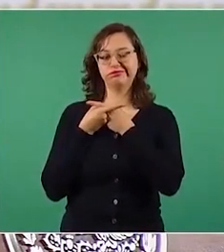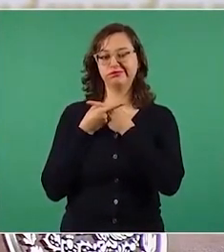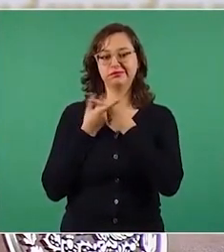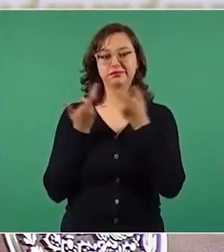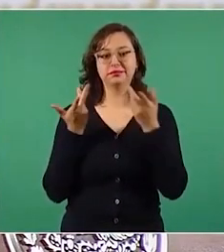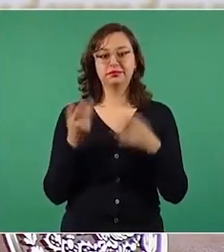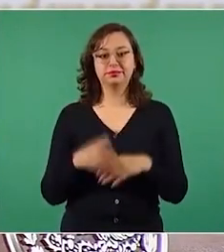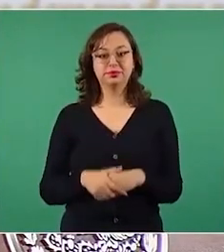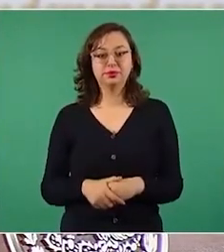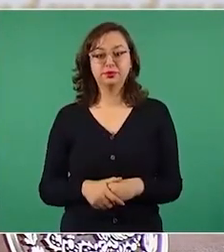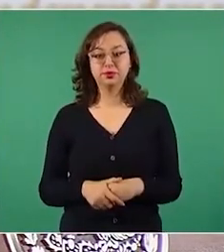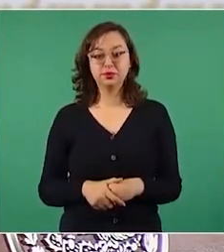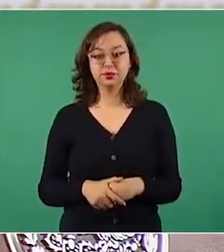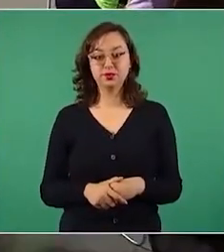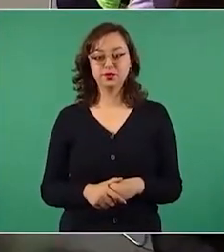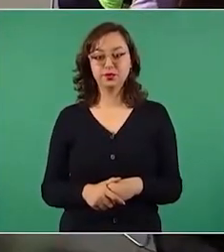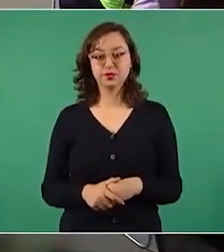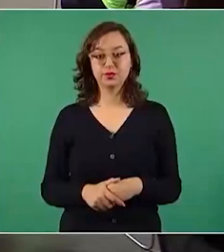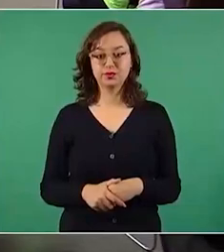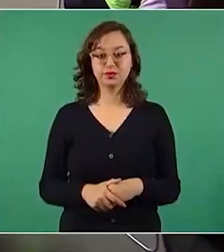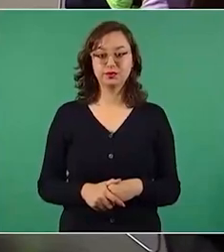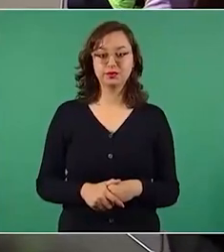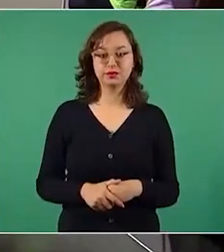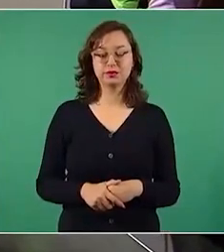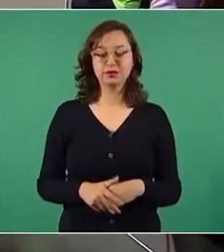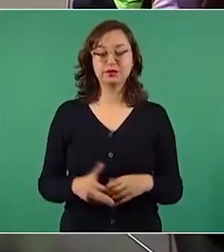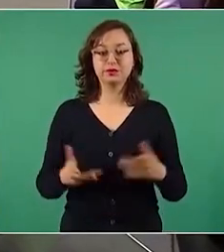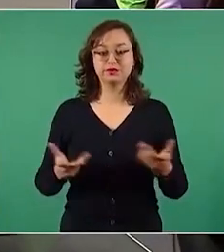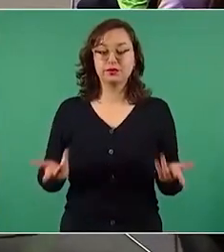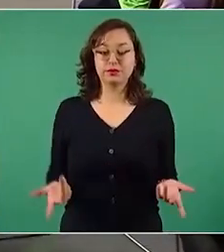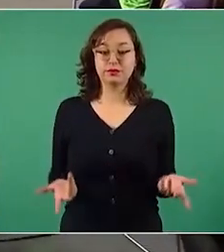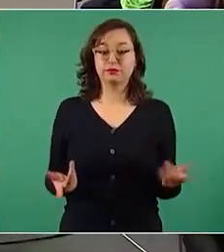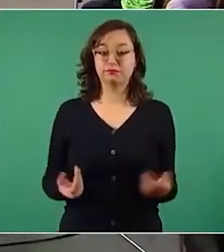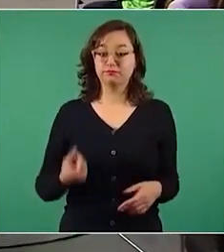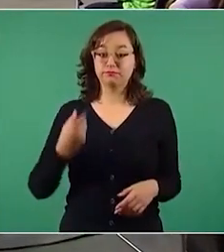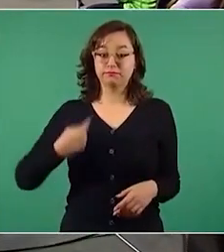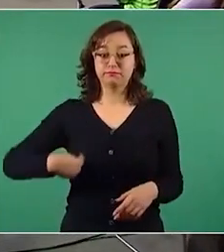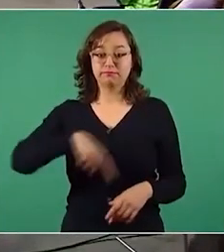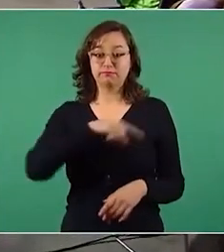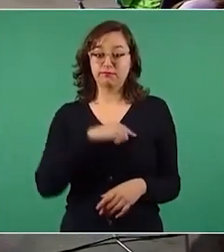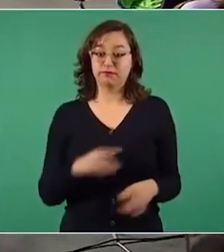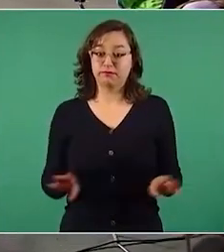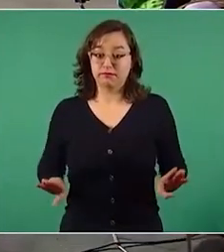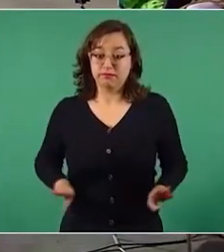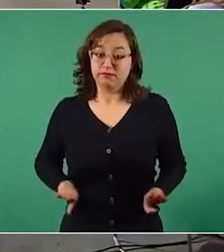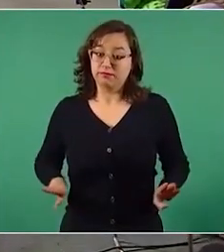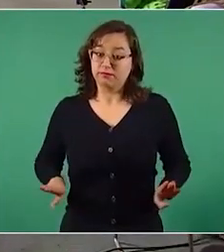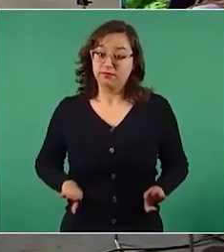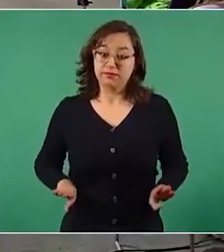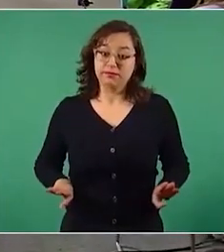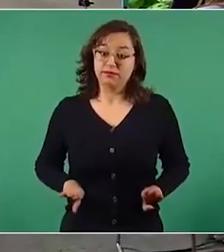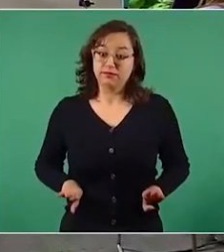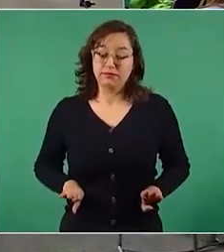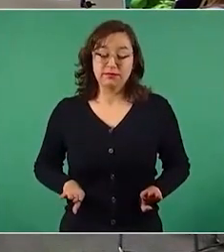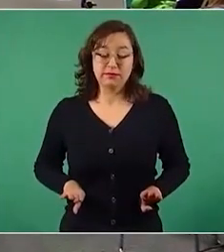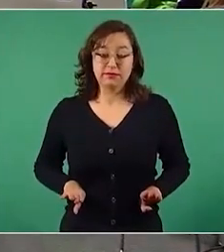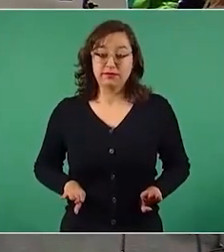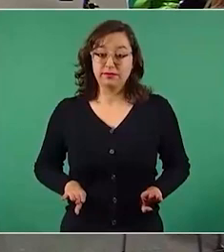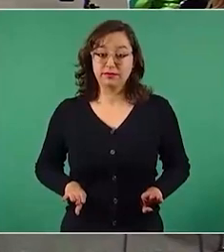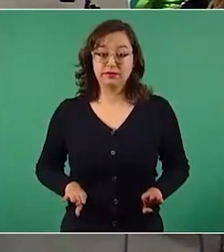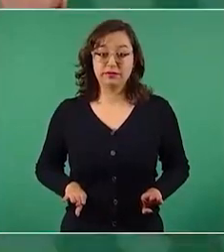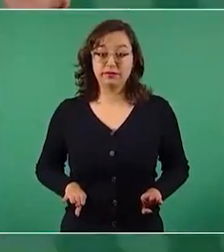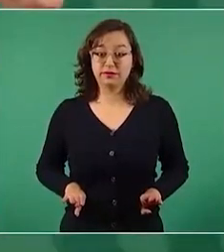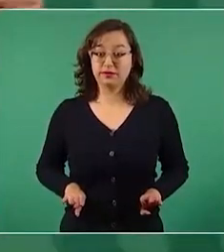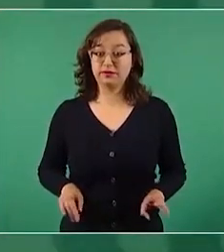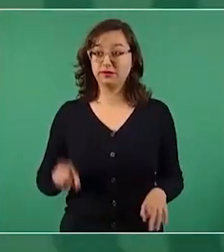nosotros tenemos un diferendo con la